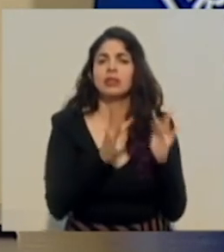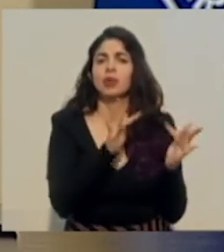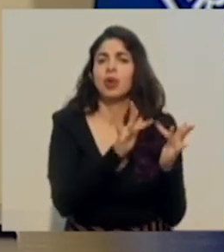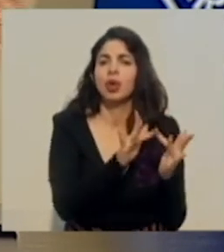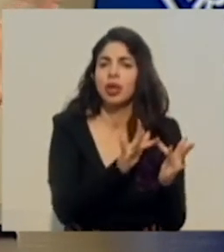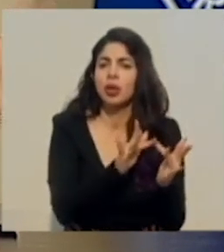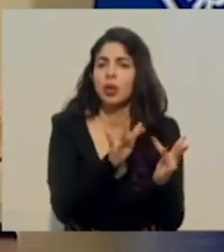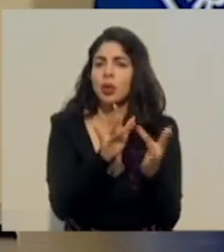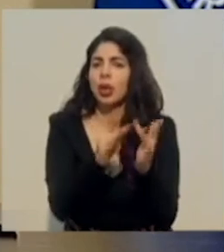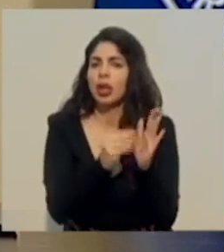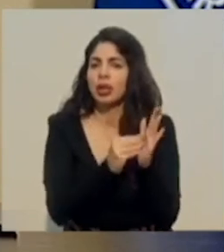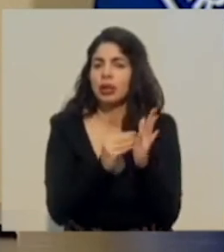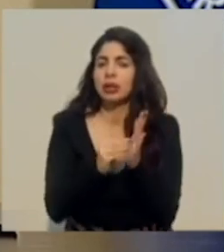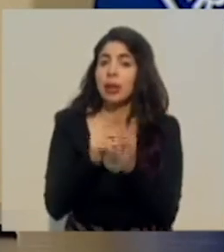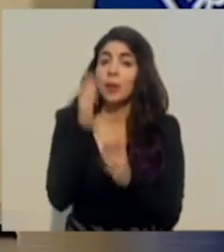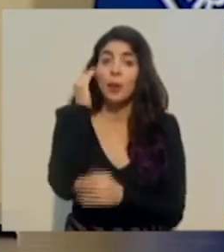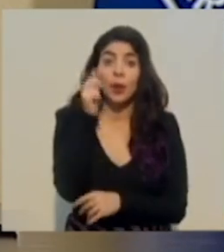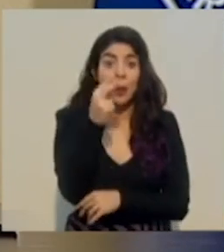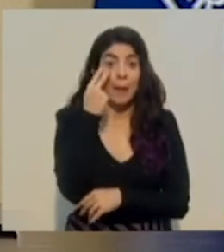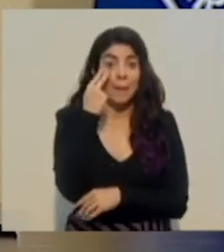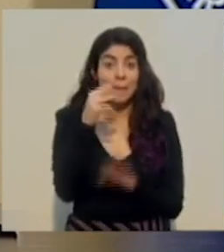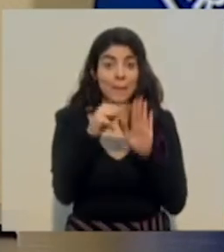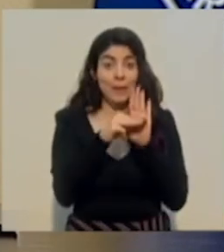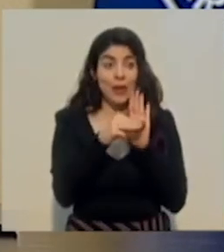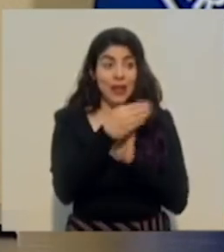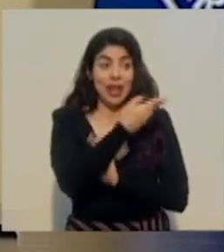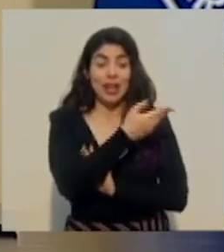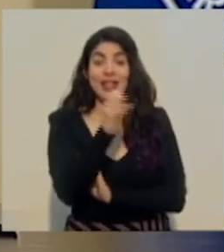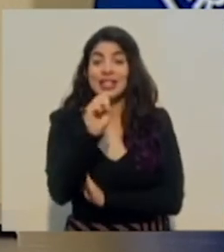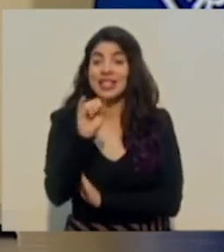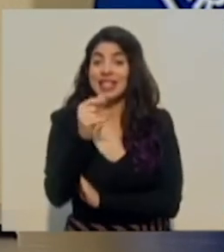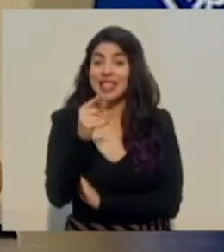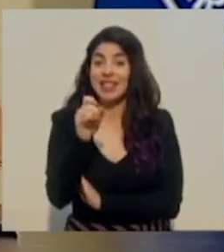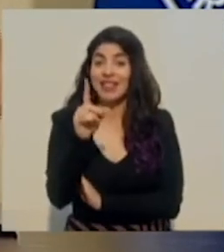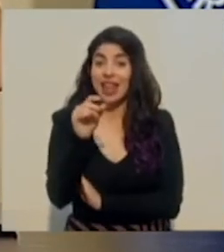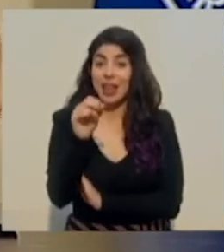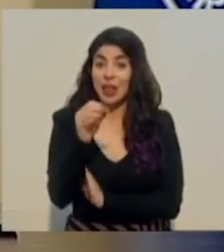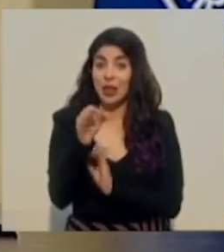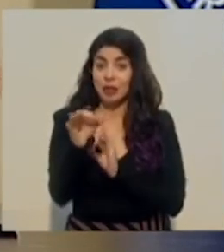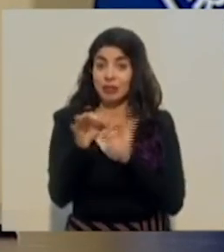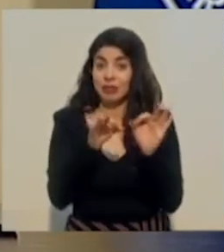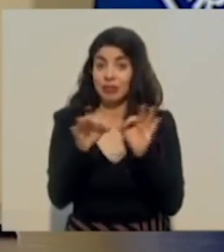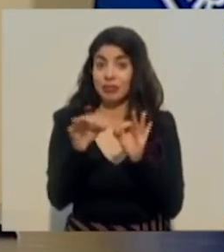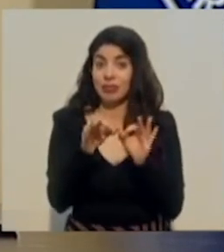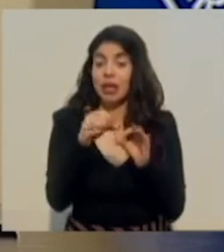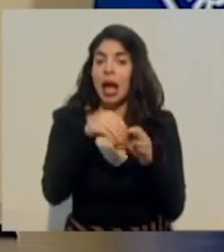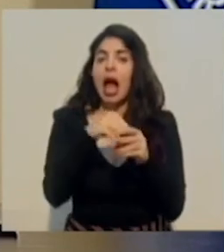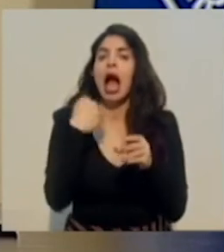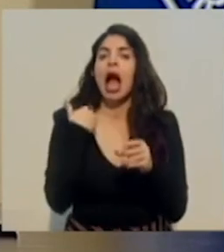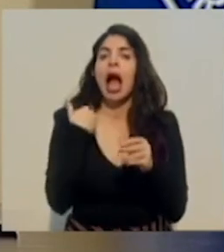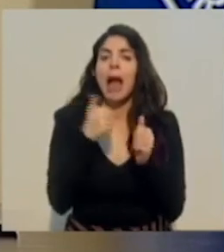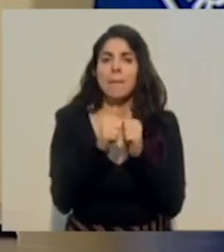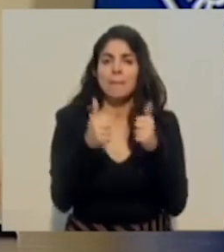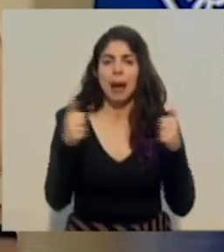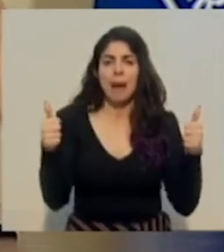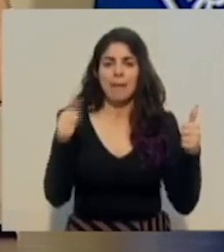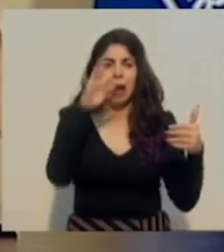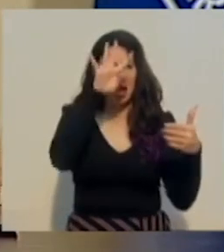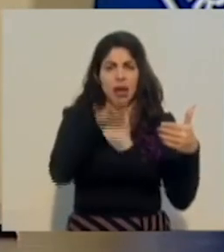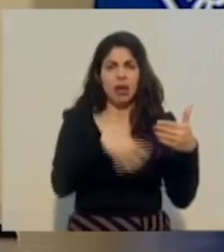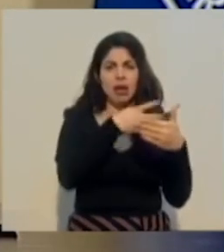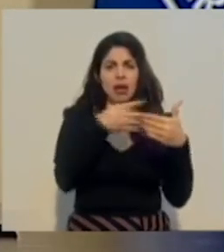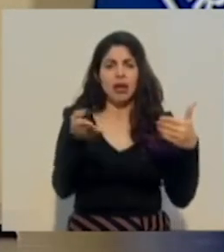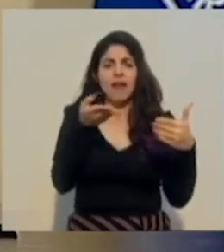ver, el modelo que don Sigifredo plantea contiene un mapa de riesgos. Este mapa de riesgos nos